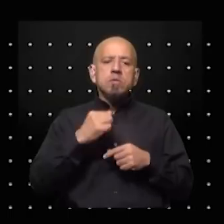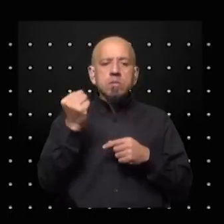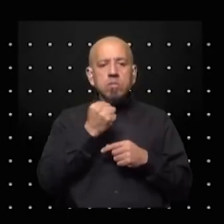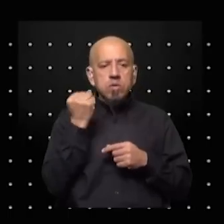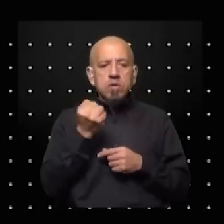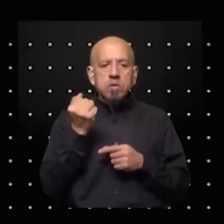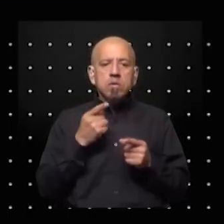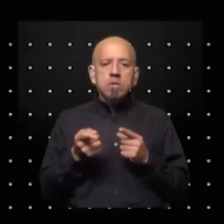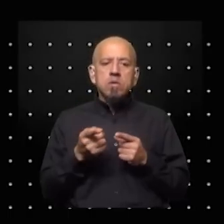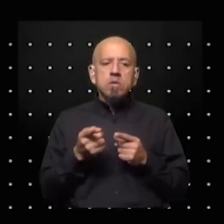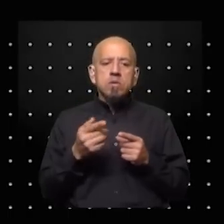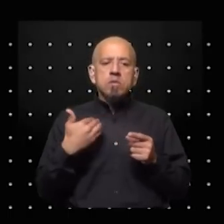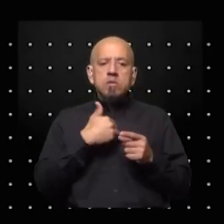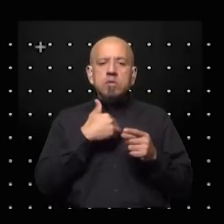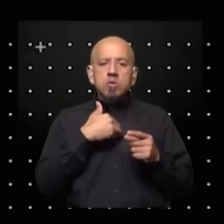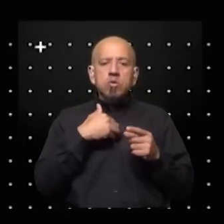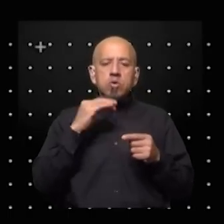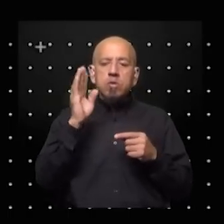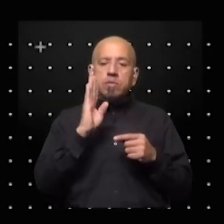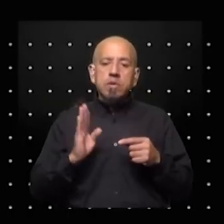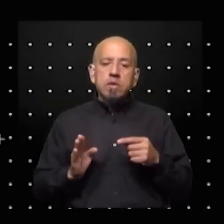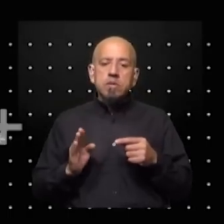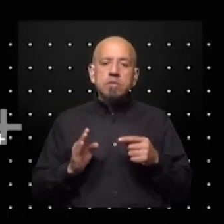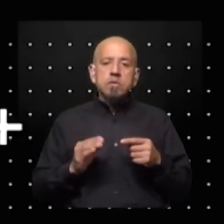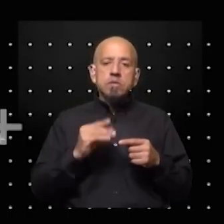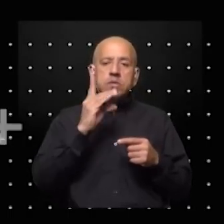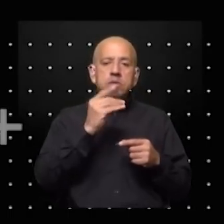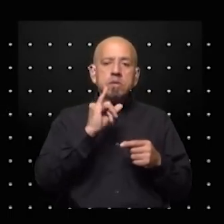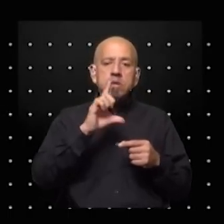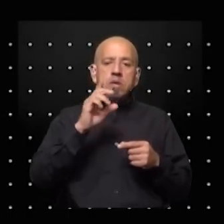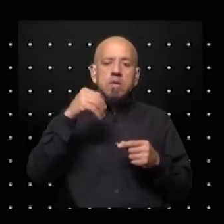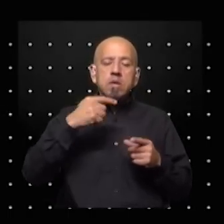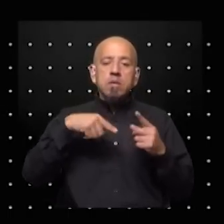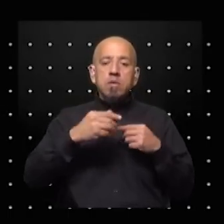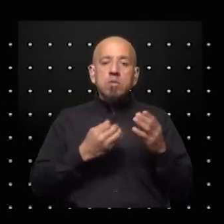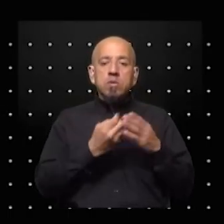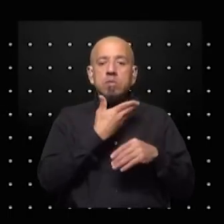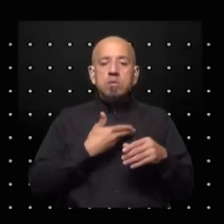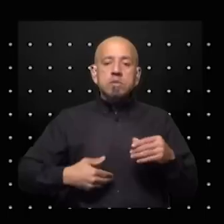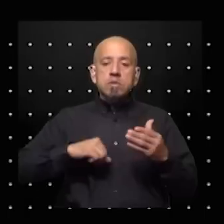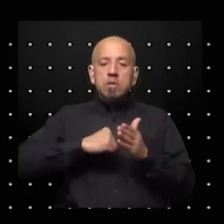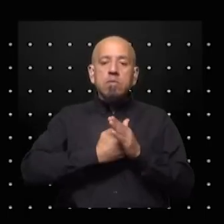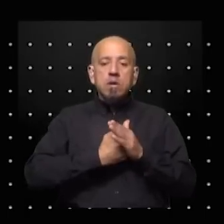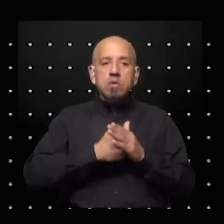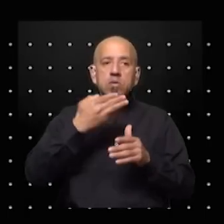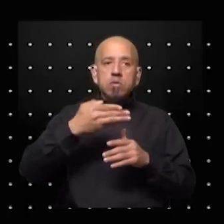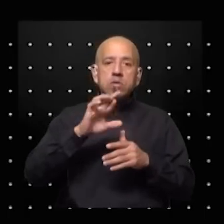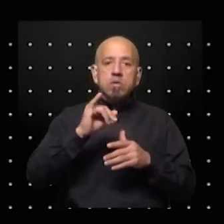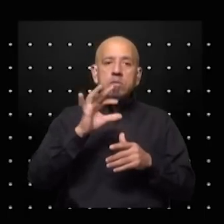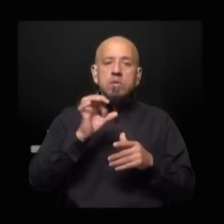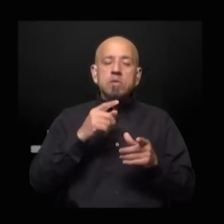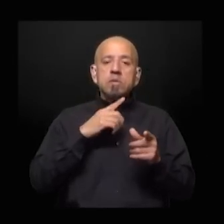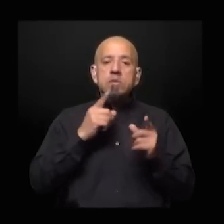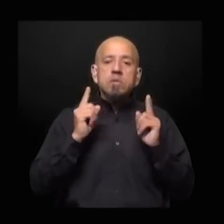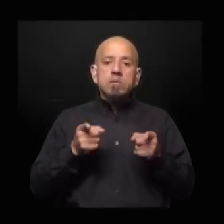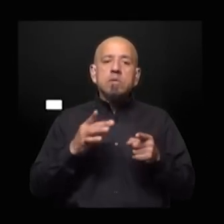el papel que pueda jugar Brasil en la medida que Dilma Rousseff es la nueva presidenta del banco de los BRICS tendrán que